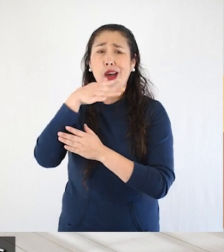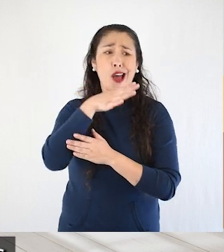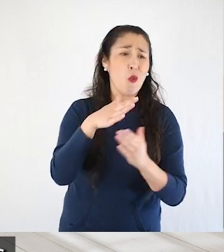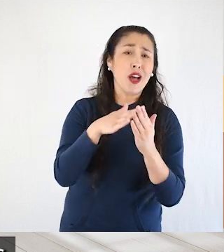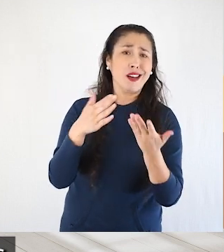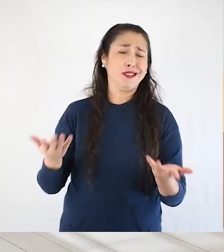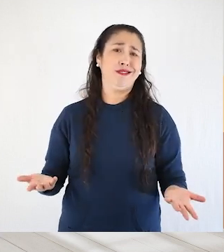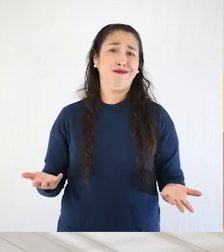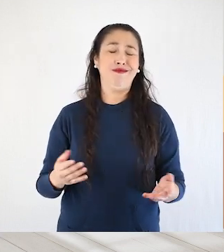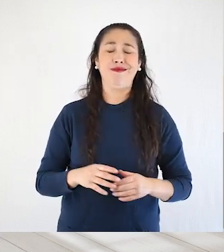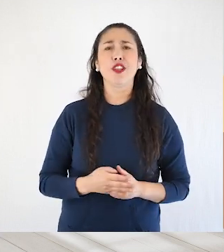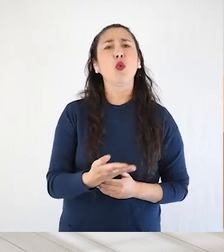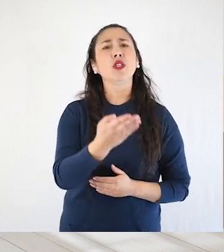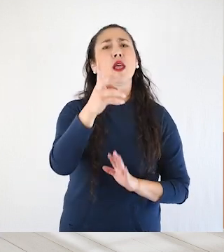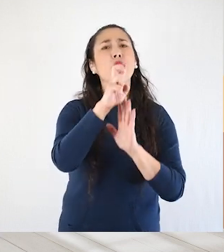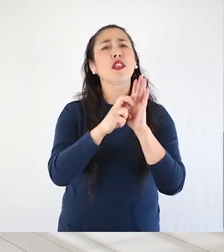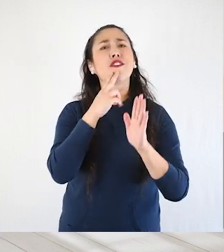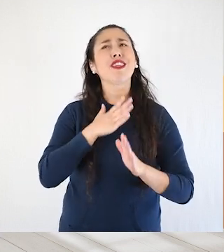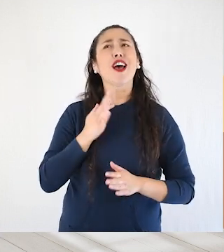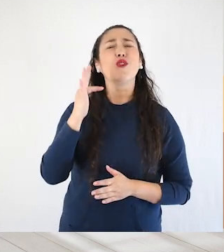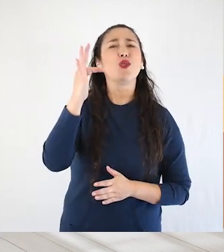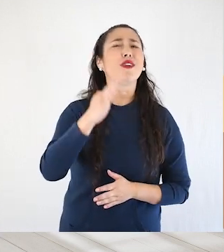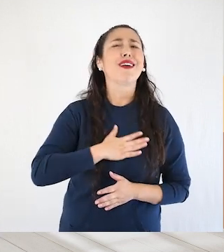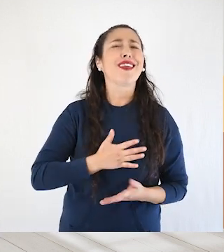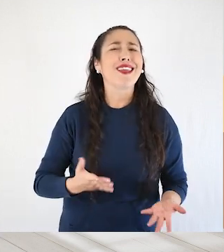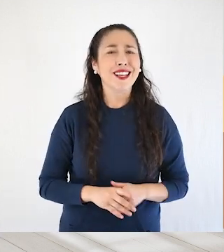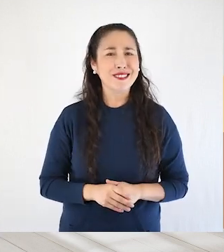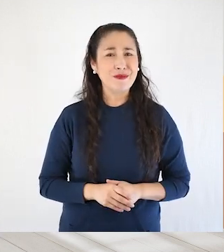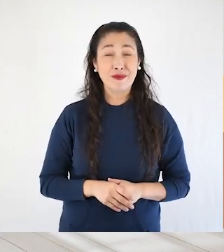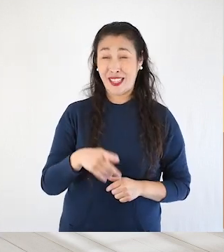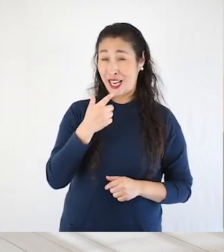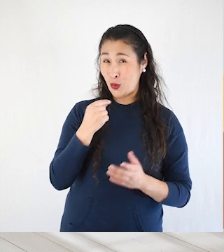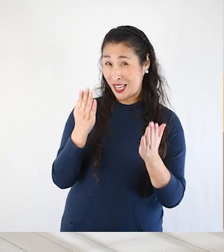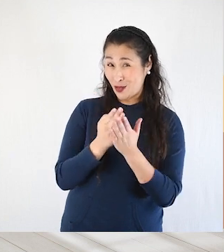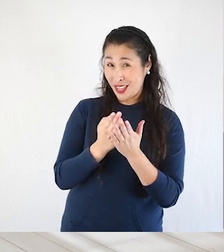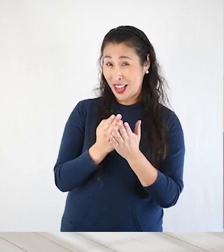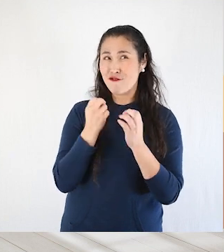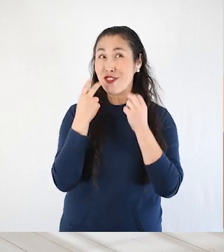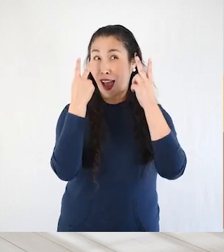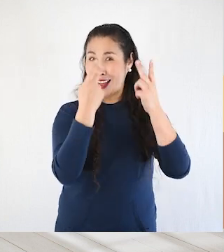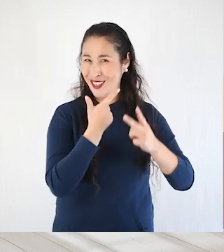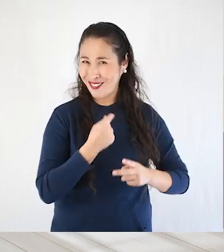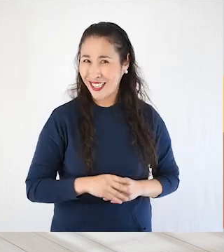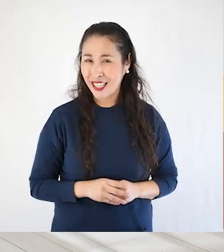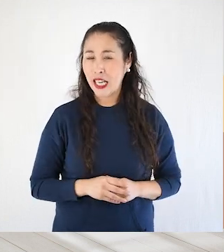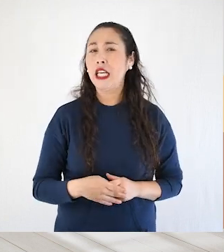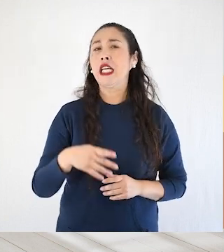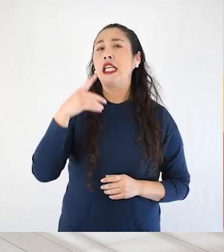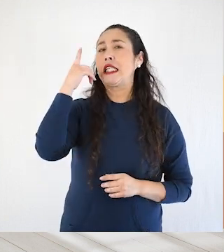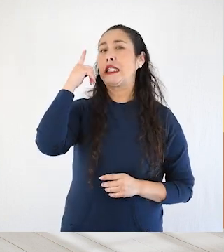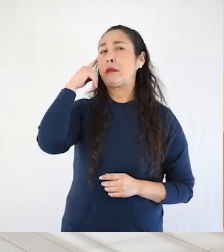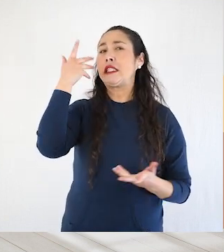cubren nuestros gastos. ¿Ustedes qué proyectos tienen? ¿Quieren estudiar? ¿Les gustaría viajar?